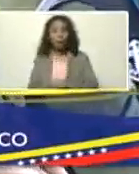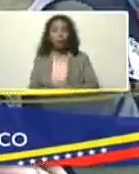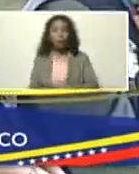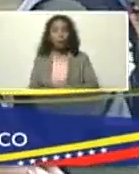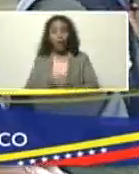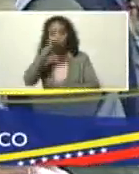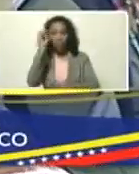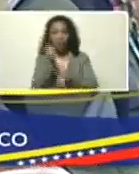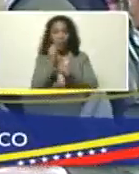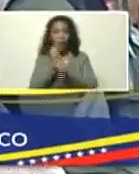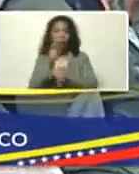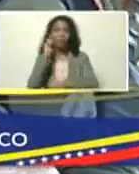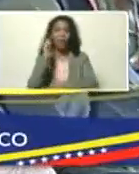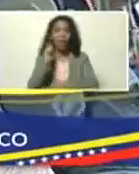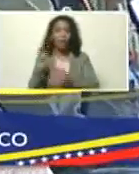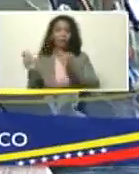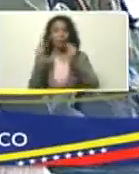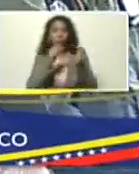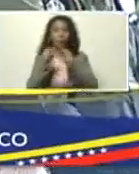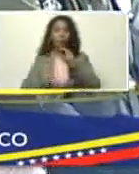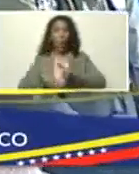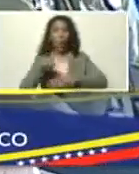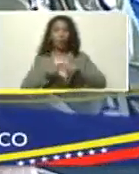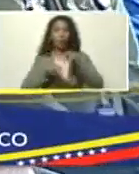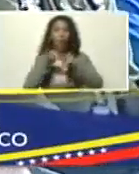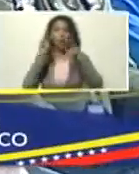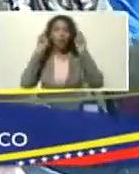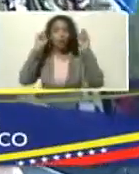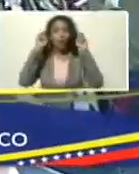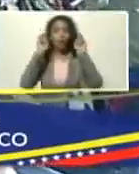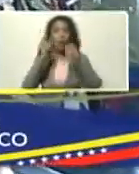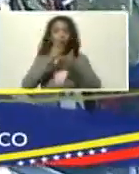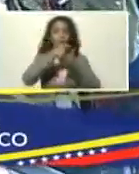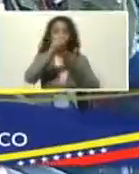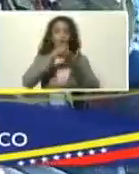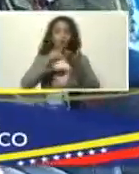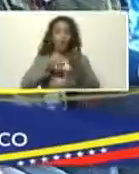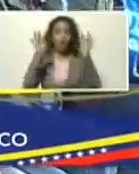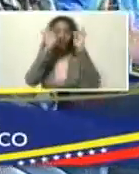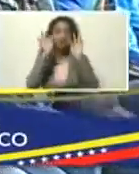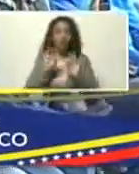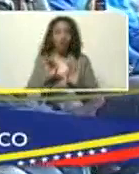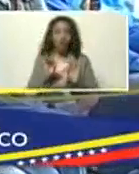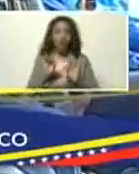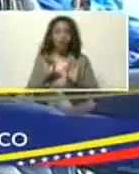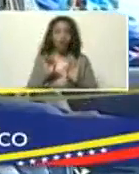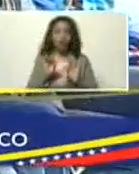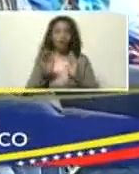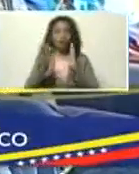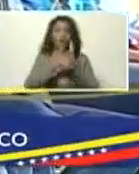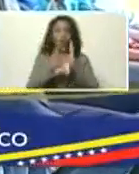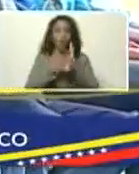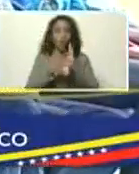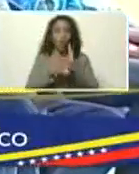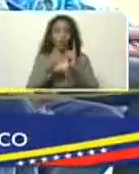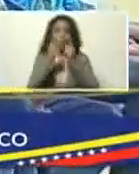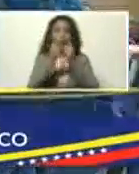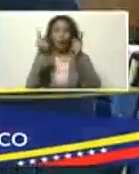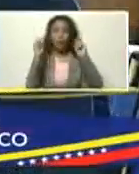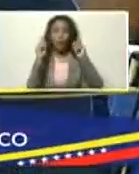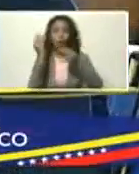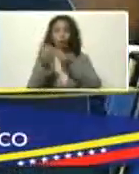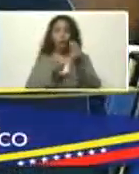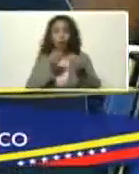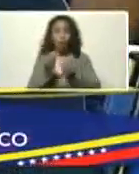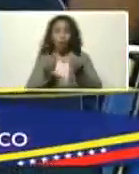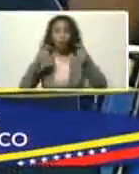en trabajos, en tareas, en debates, en construcción, de contenidos, la validación, de técnicas, de metodologías, y tecnologías ecológicas, en